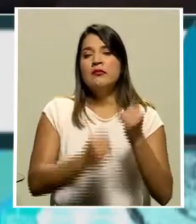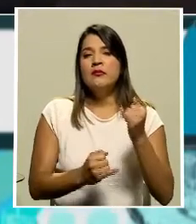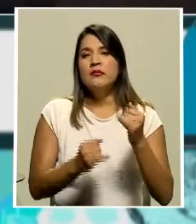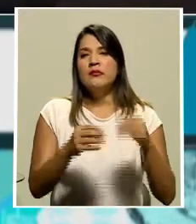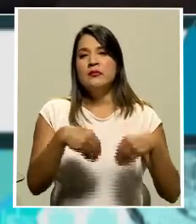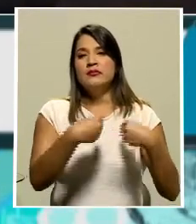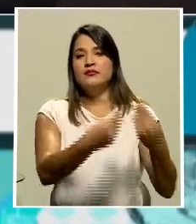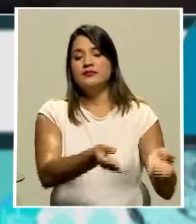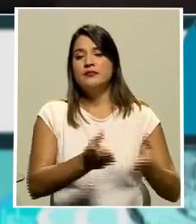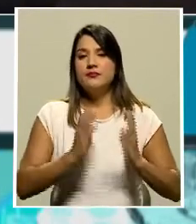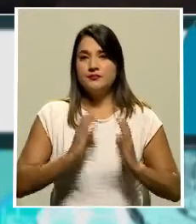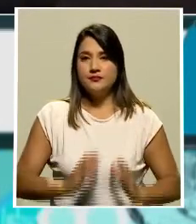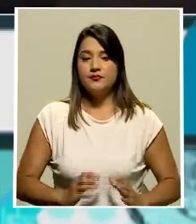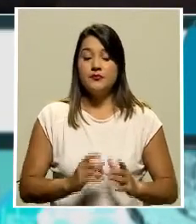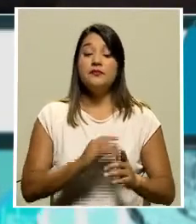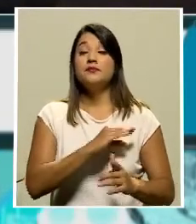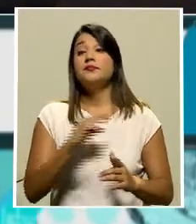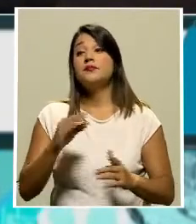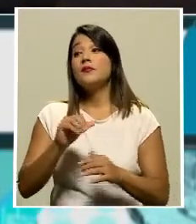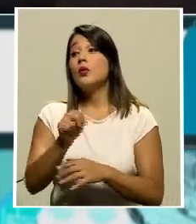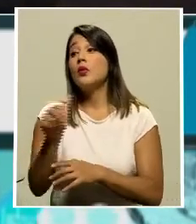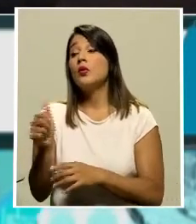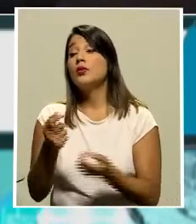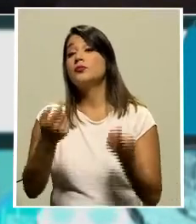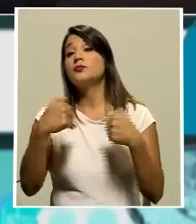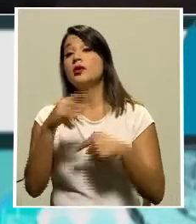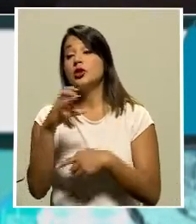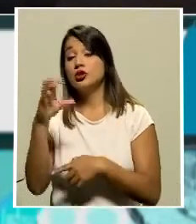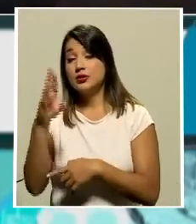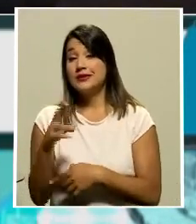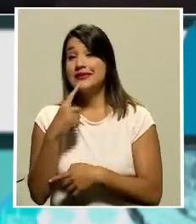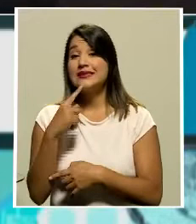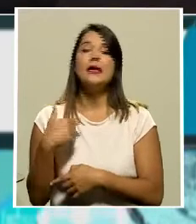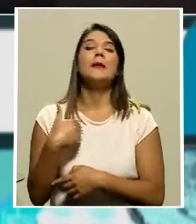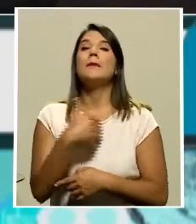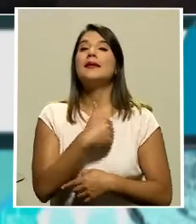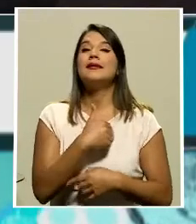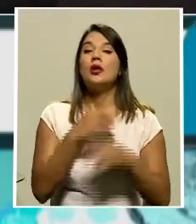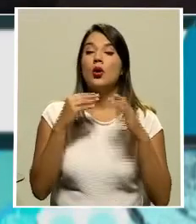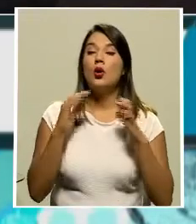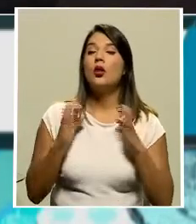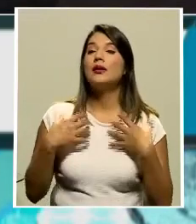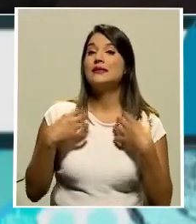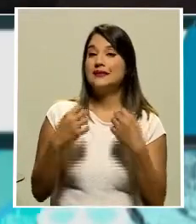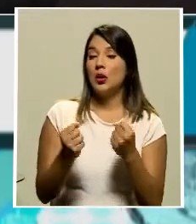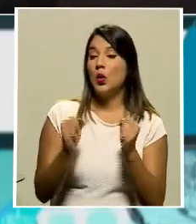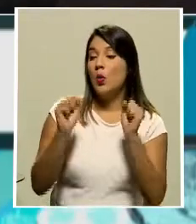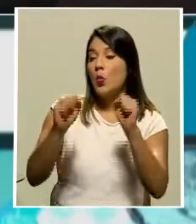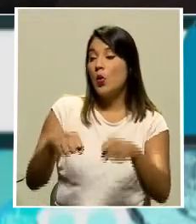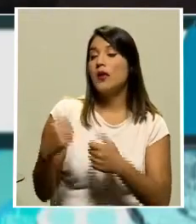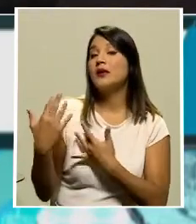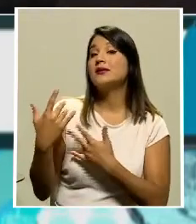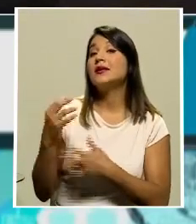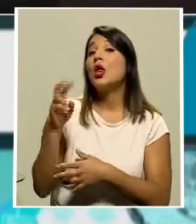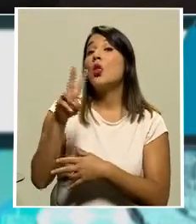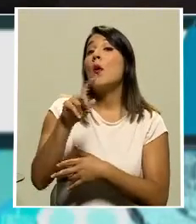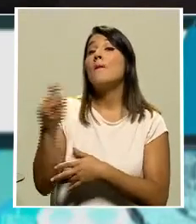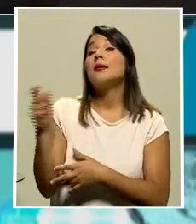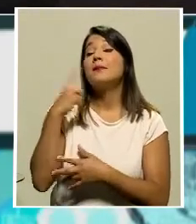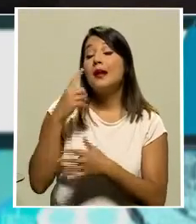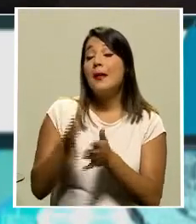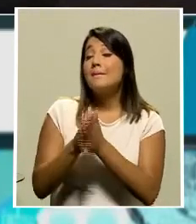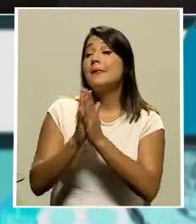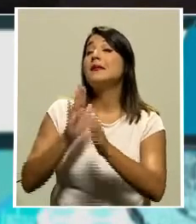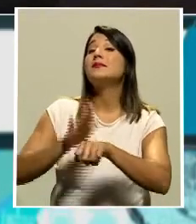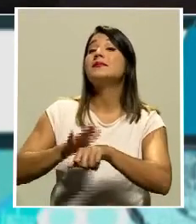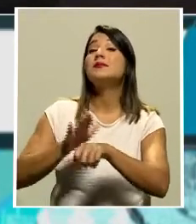destino y regresen a Costa Rica. Dos meses, dicen en inmigración, que podrían alcanzarle el dinero que tienen hasta el día de hoy y es por eso que solicitan un